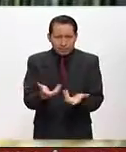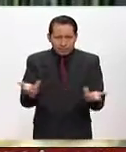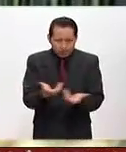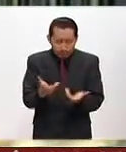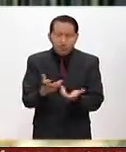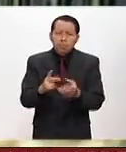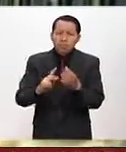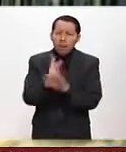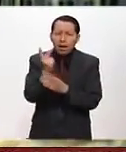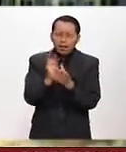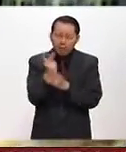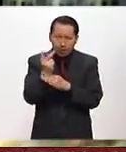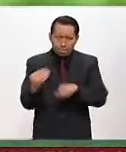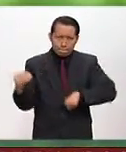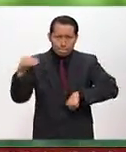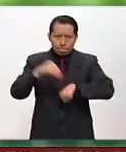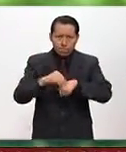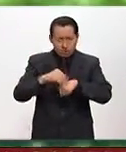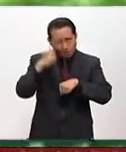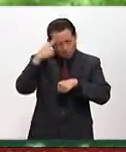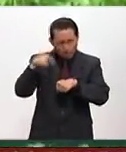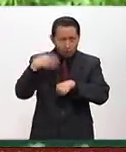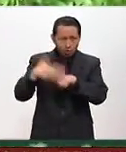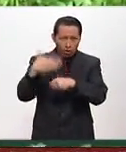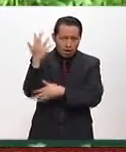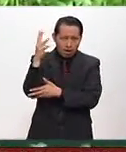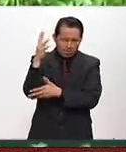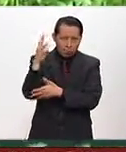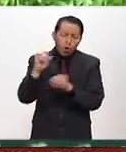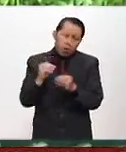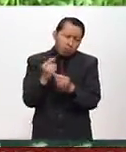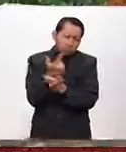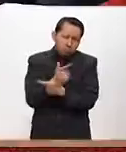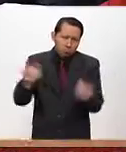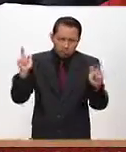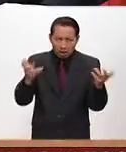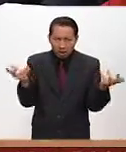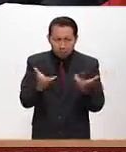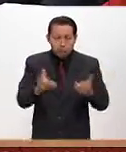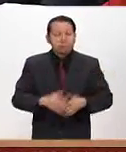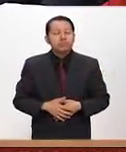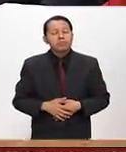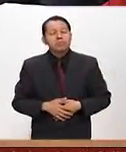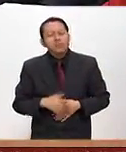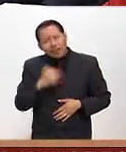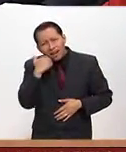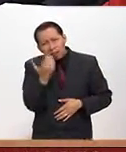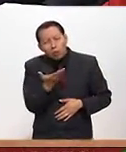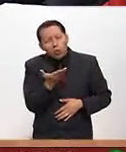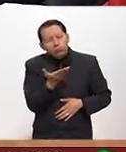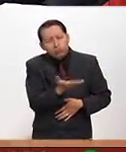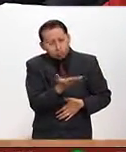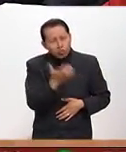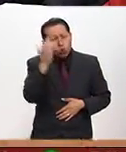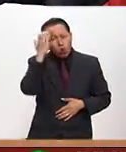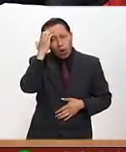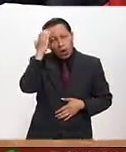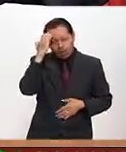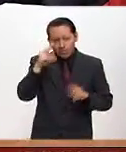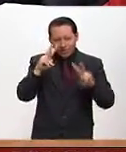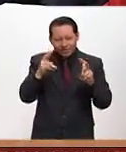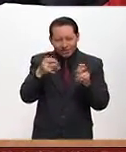un árbol o todos los que quiera. Ingeniero, a mí me gustaría que usted, siendo un conocedor del tema,